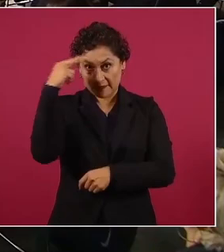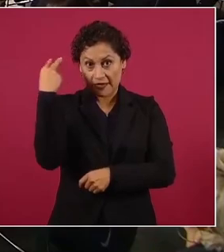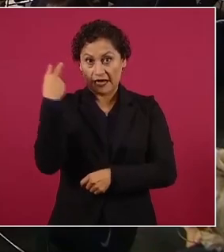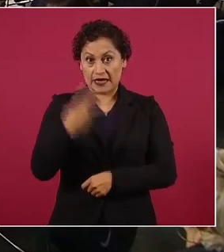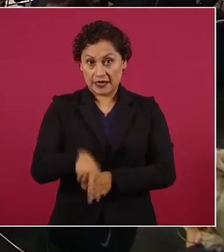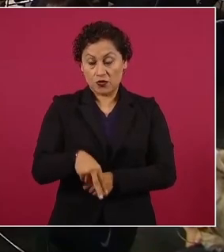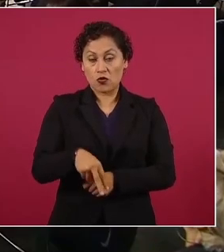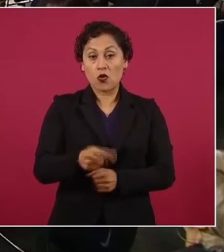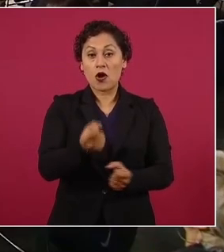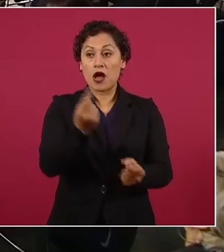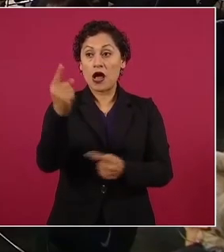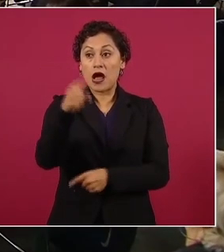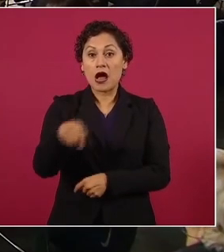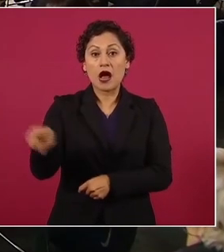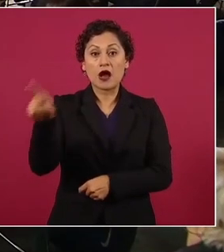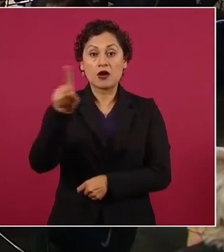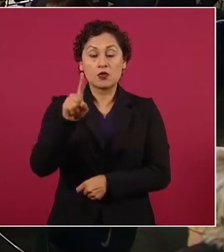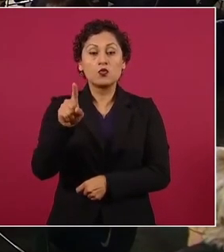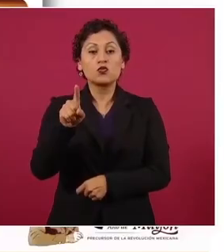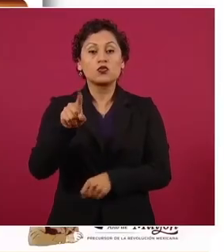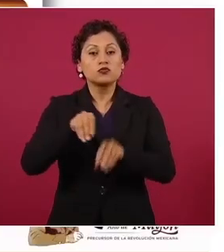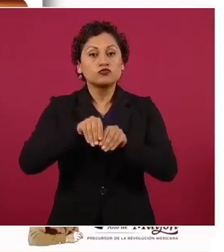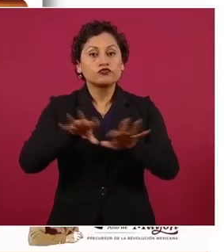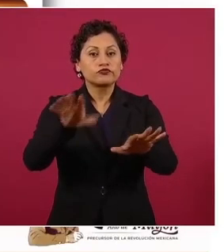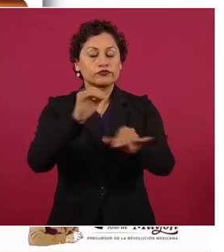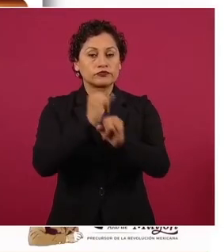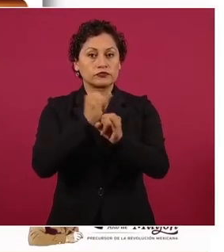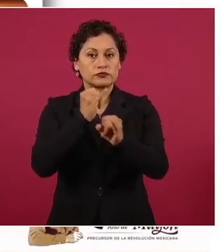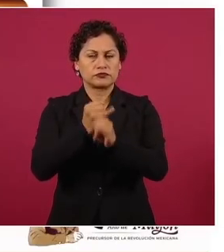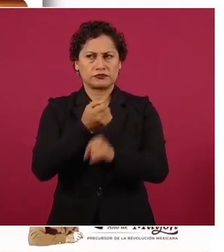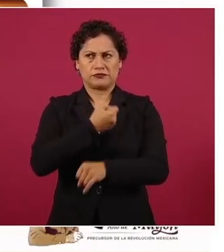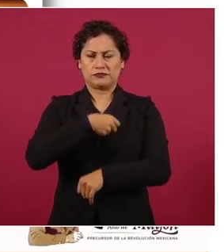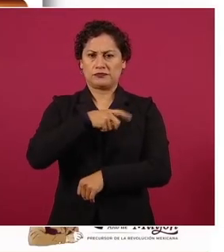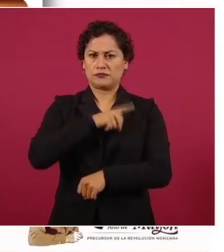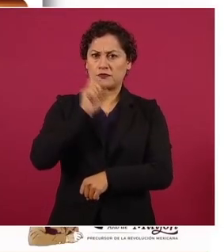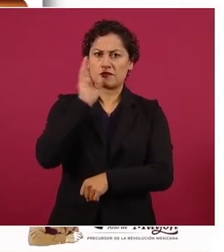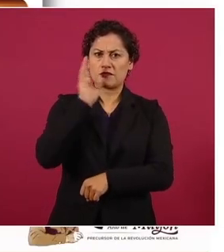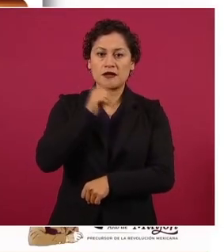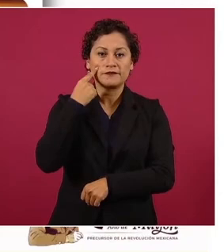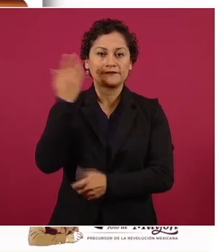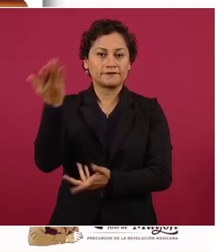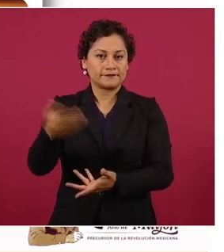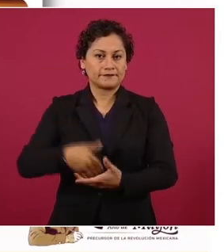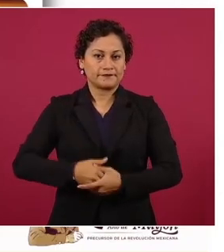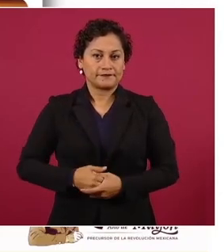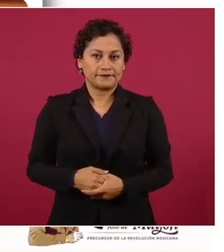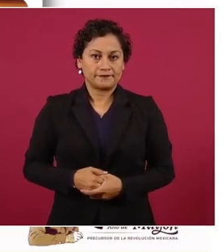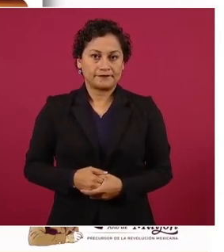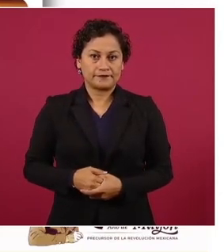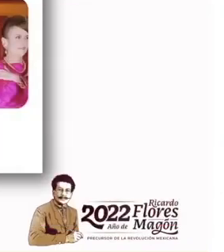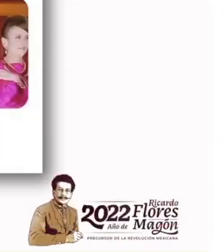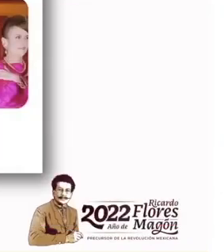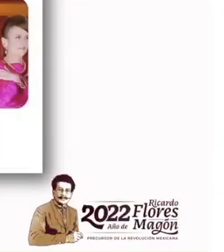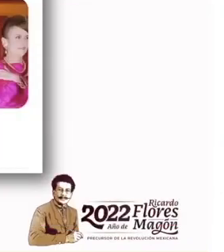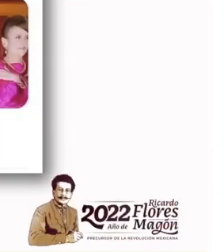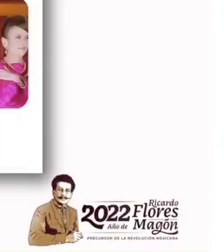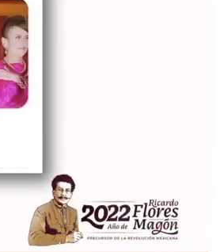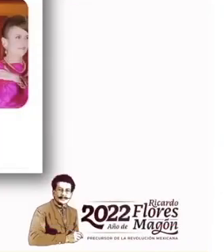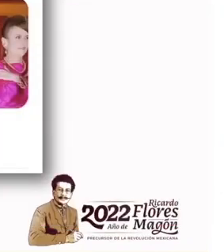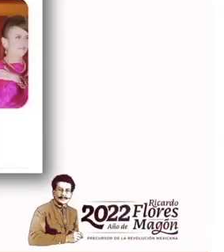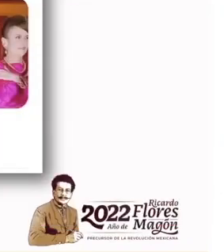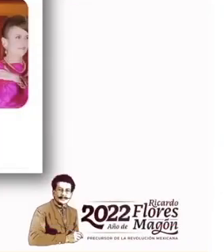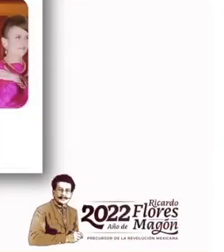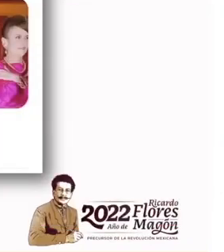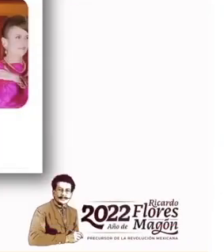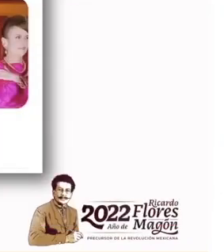usuarios especularon en redes sociales sobre el estado de salud del presidente con el argumento de que estuvo a punto de